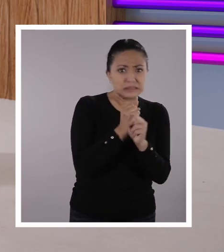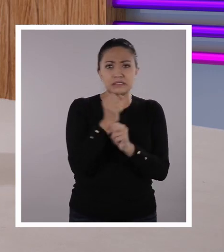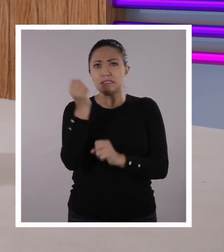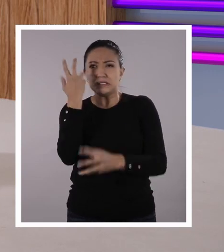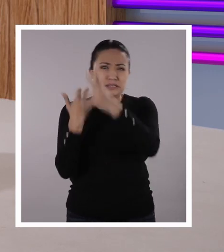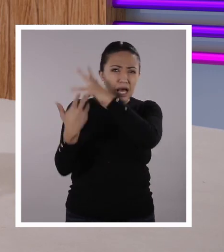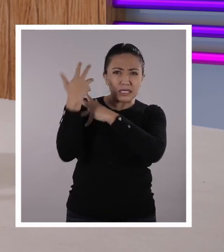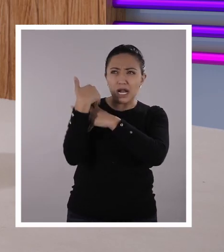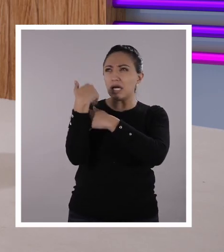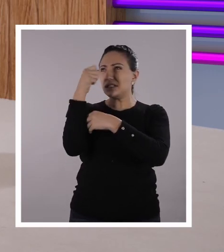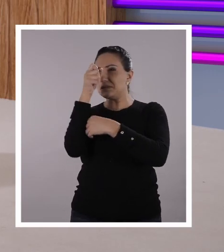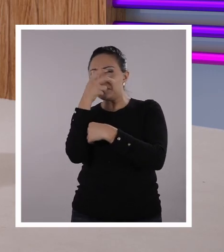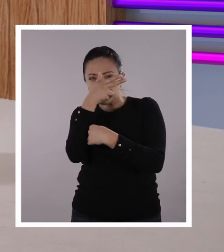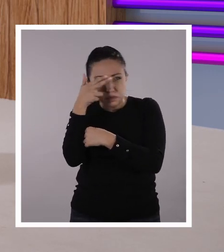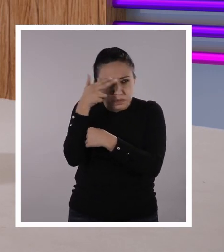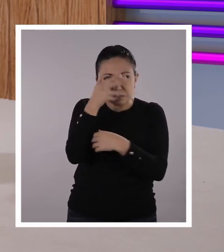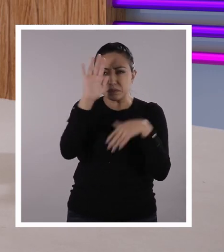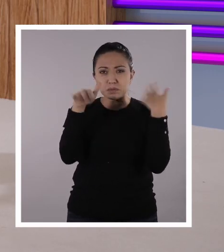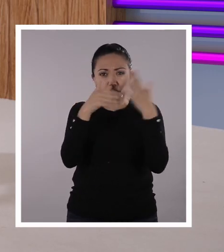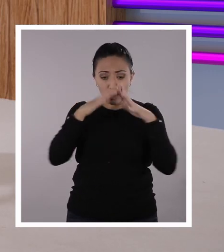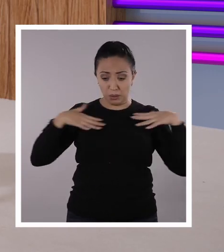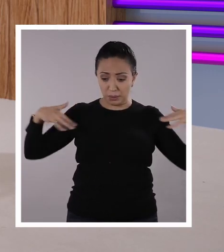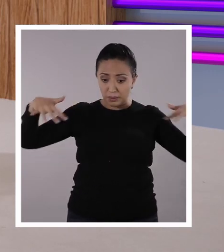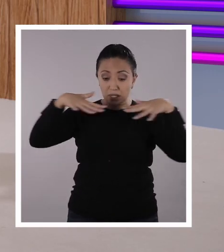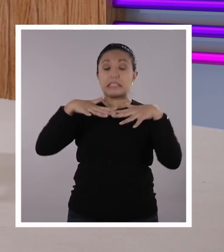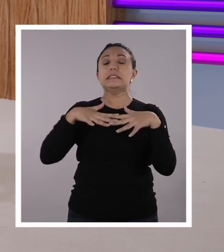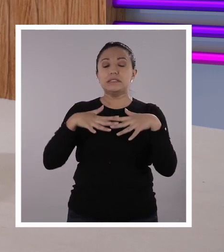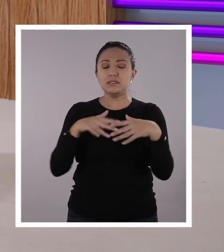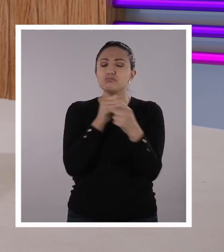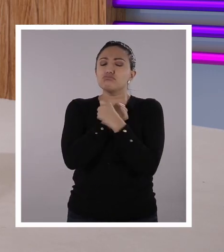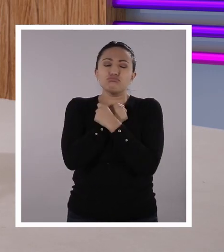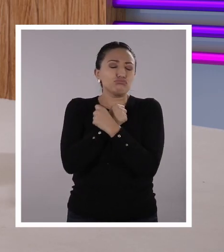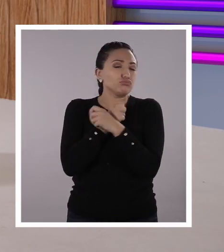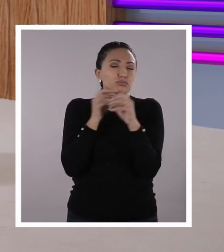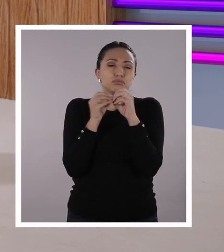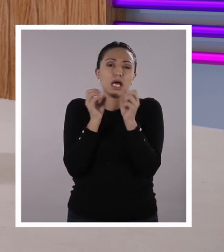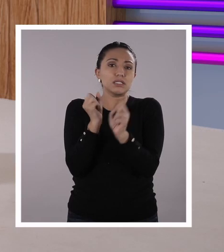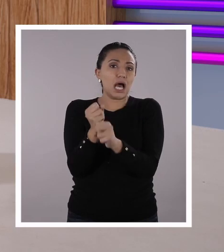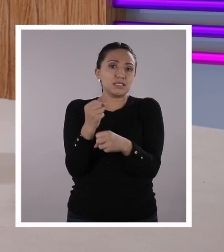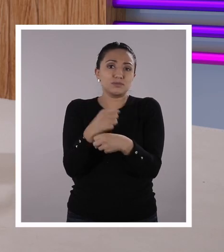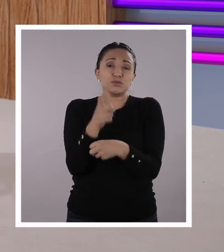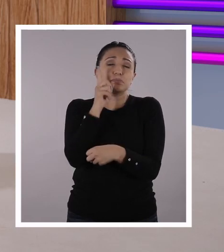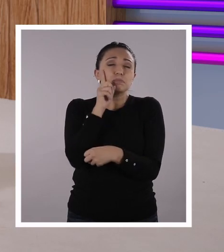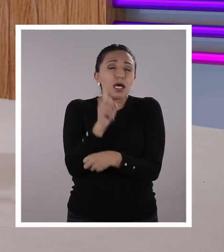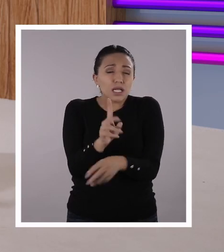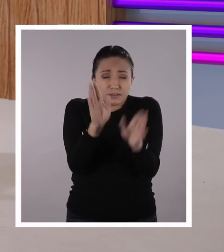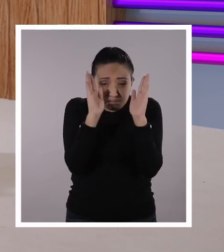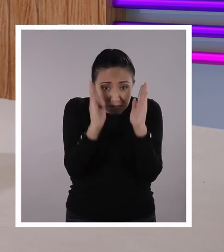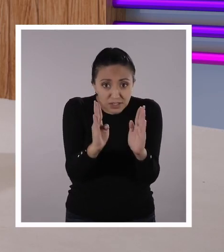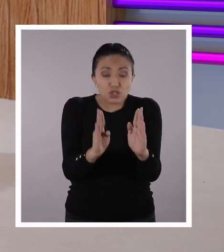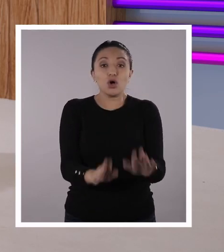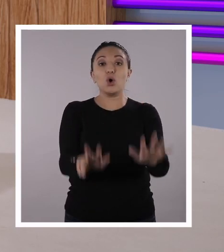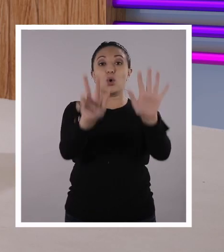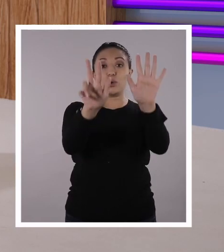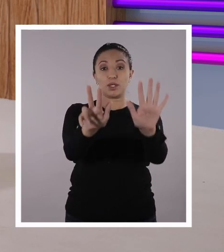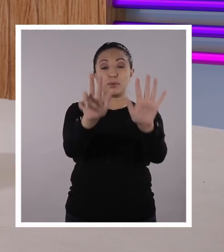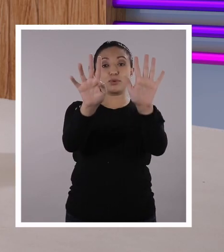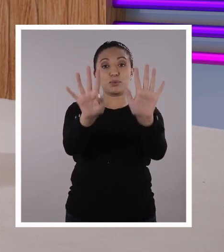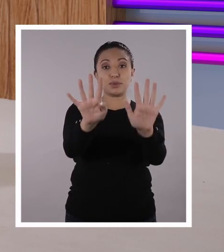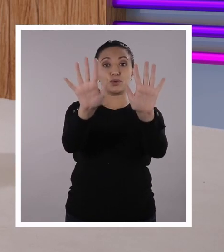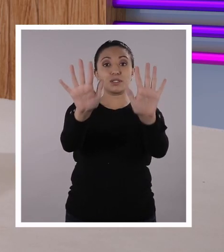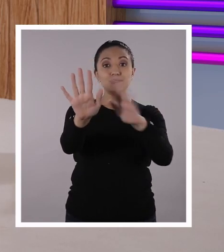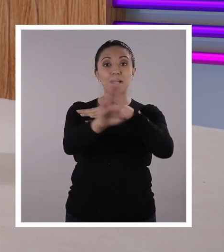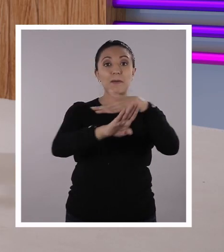detrás de cámaras, todo lo que está aquí en el set y demás, está hecho con mucho cariño y está especialmente diseñado para octavo, noveno y décimo de